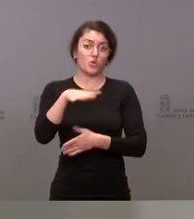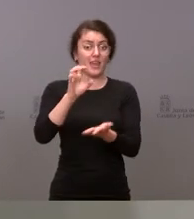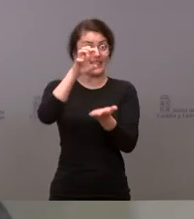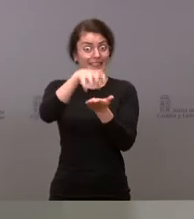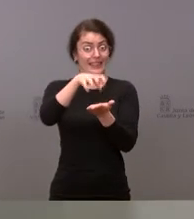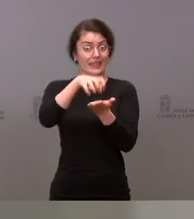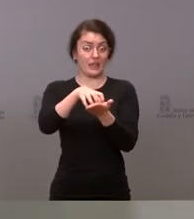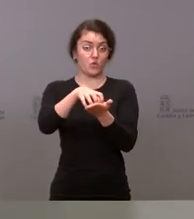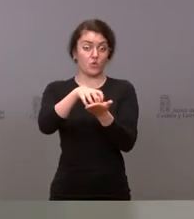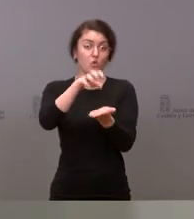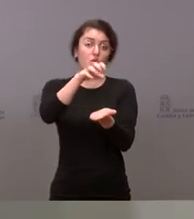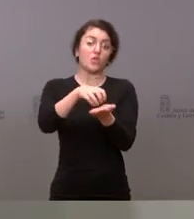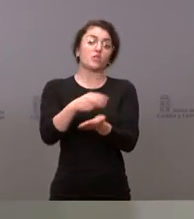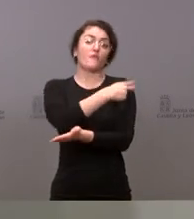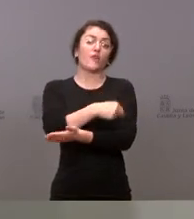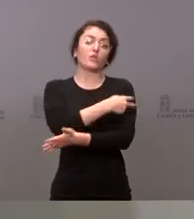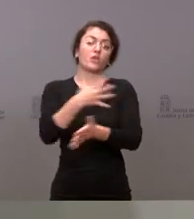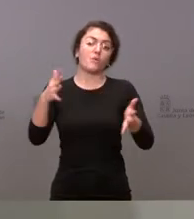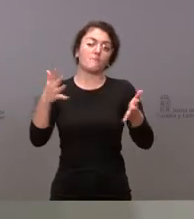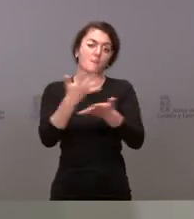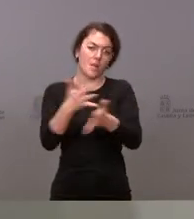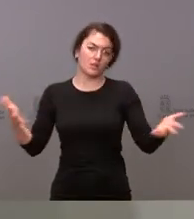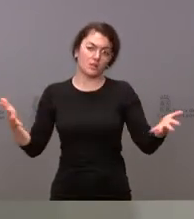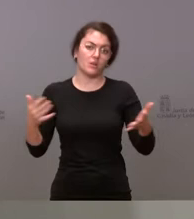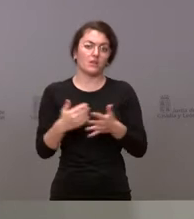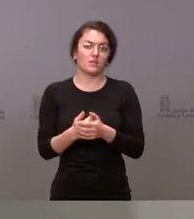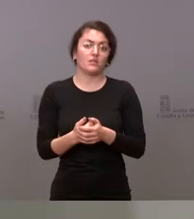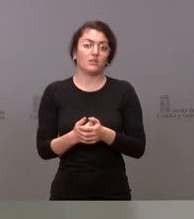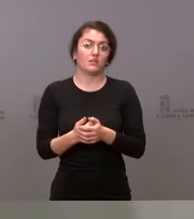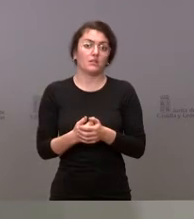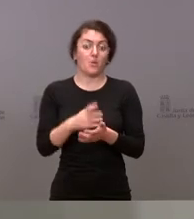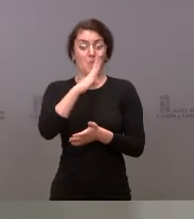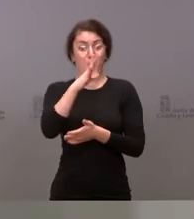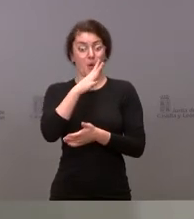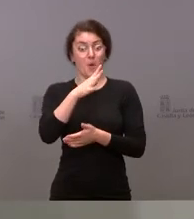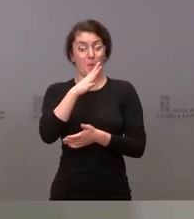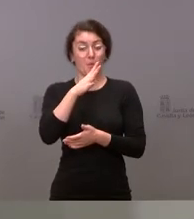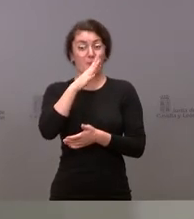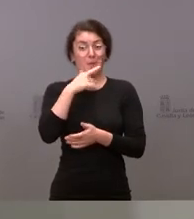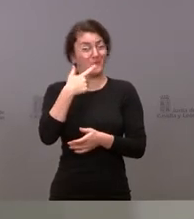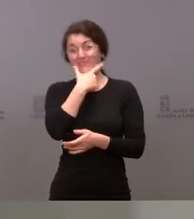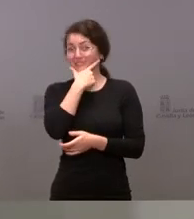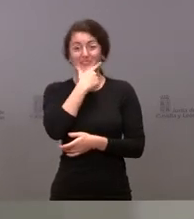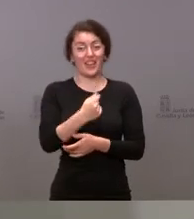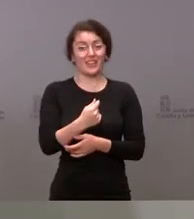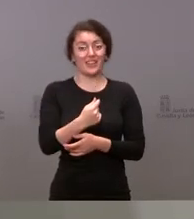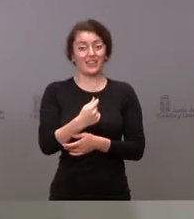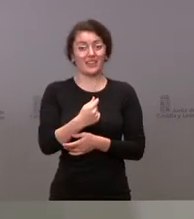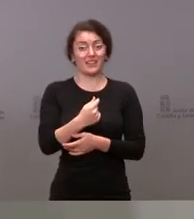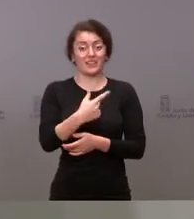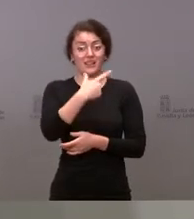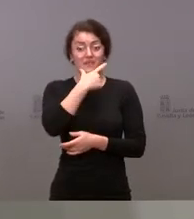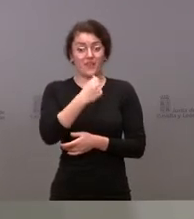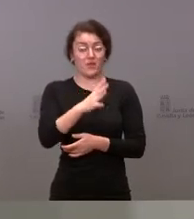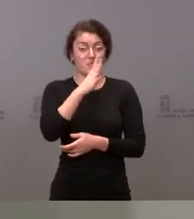vacunación masiva, en gran parte, en gran parte. Y se hace así porque es mucho más fácil, como le dije, logísticamente